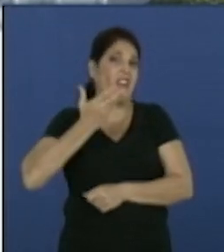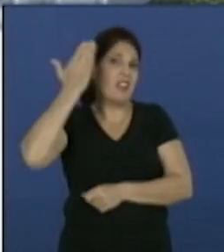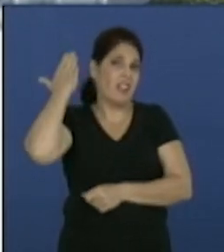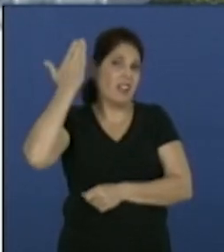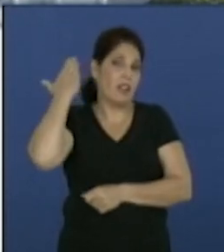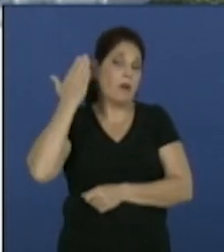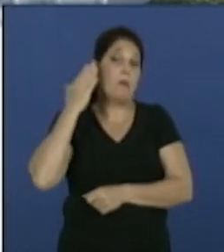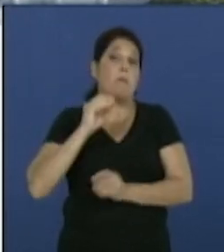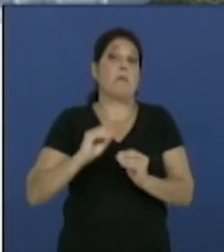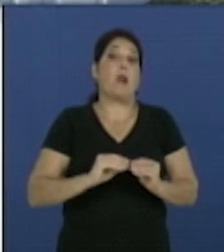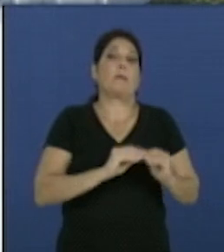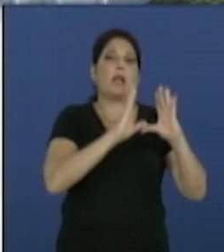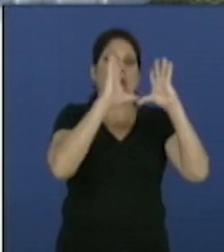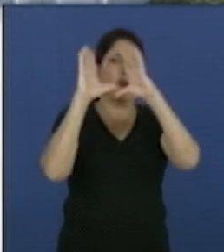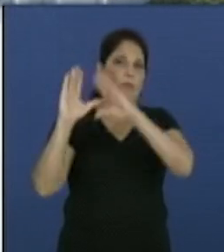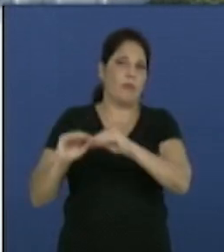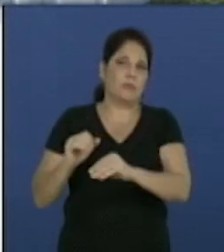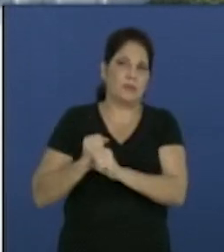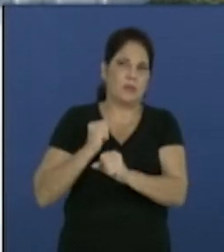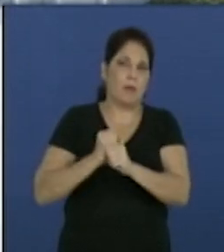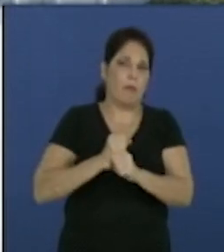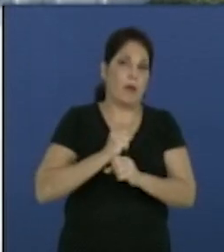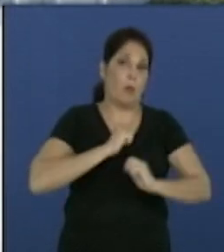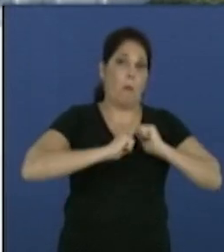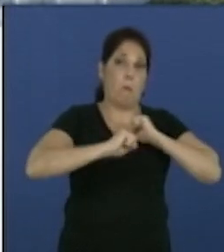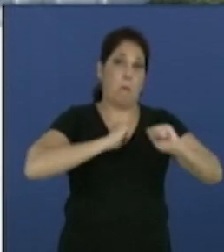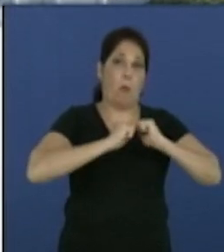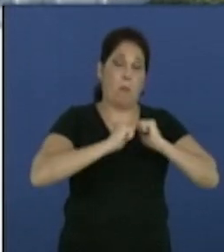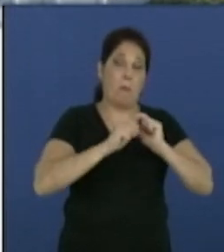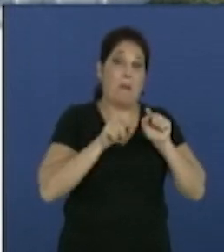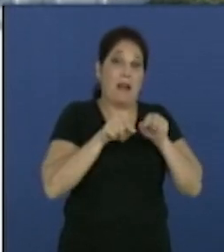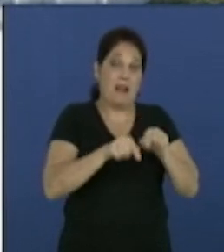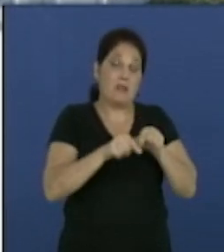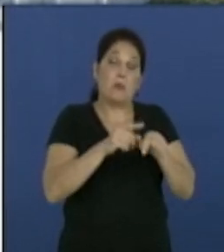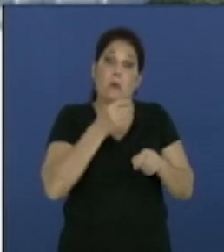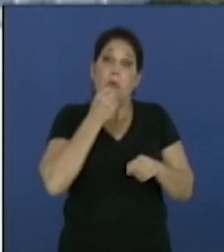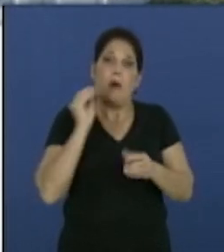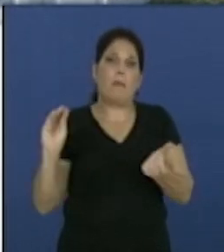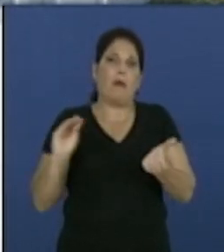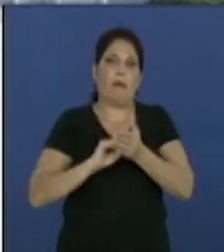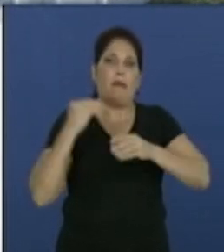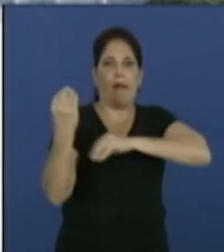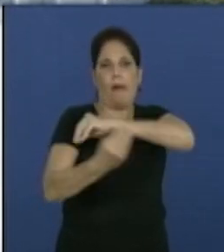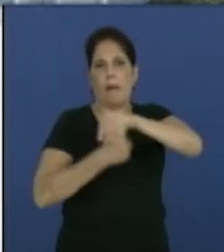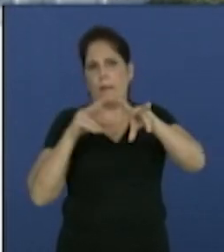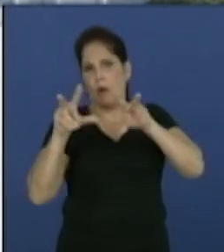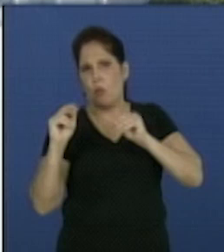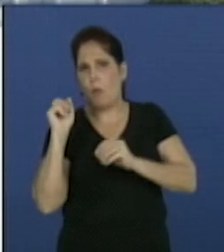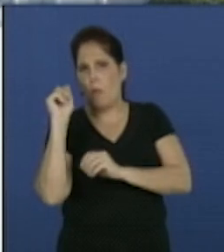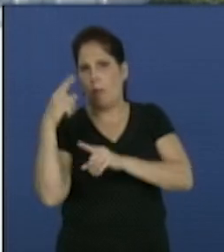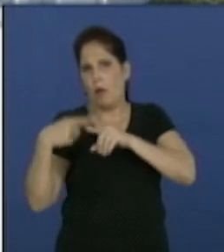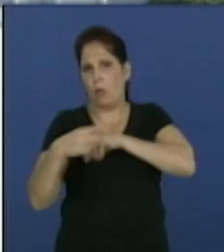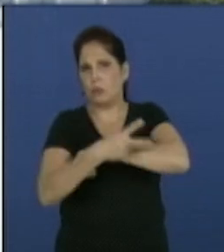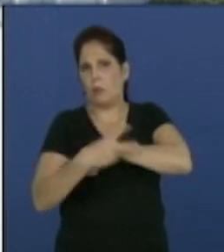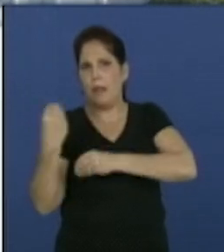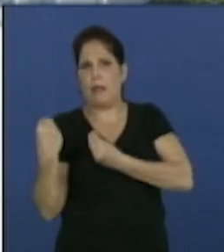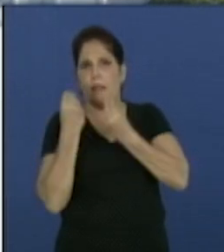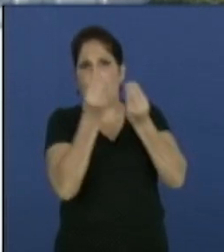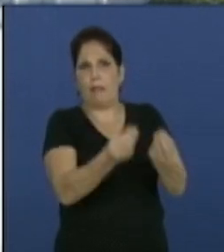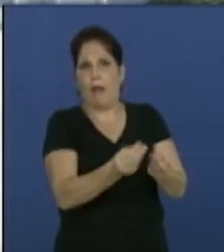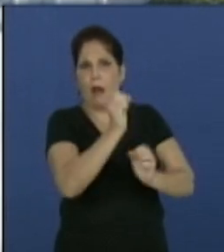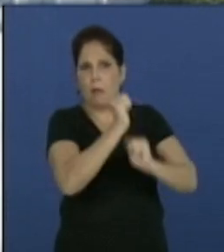durante 24 horas y que por supuesto no hemos tenido la posibilidad de poder reponer lo que nos ha venido